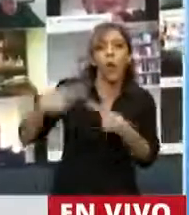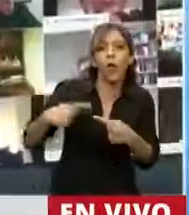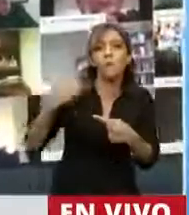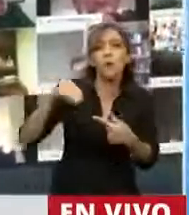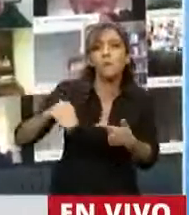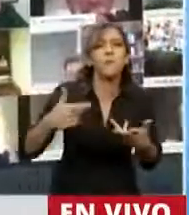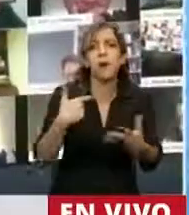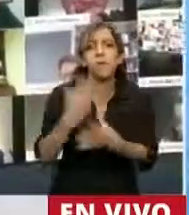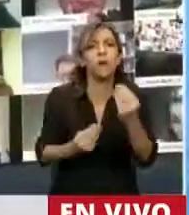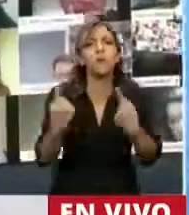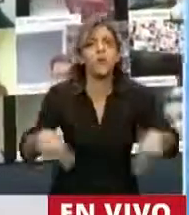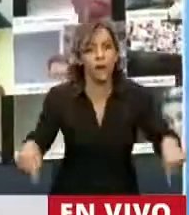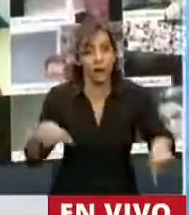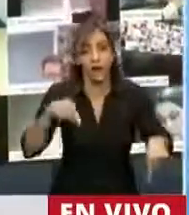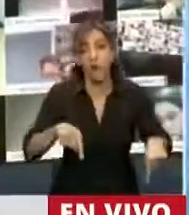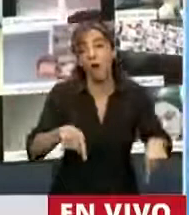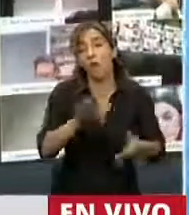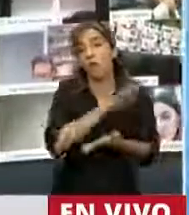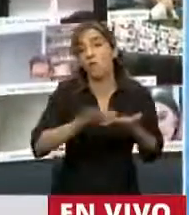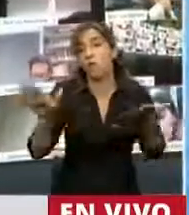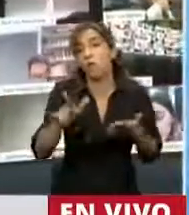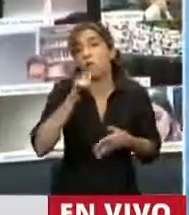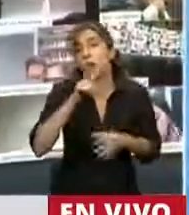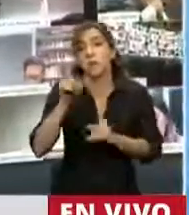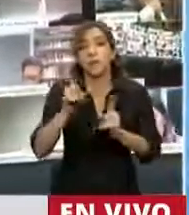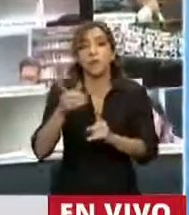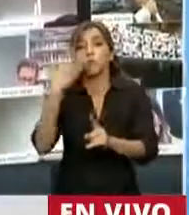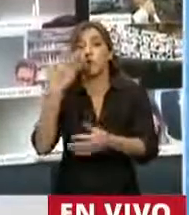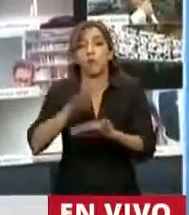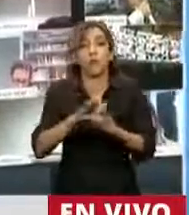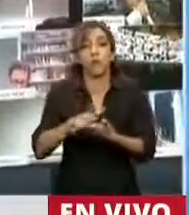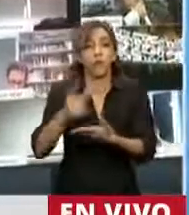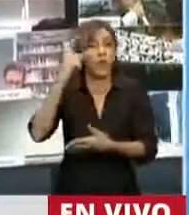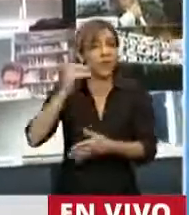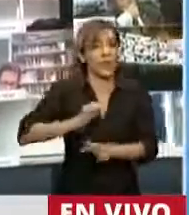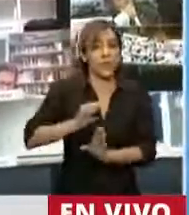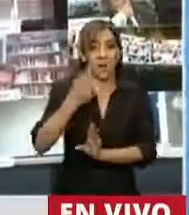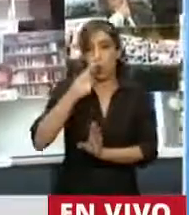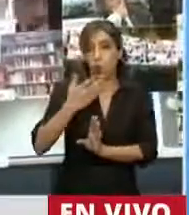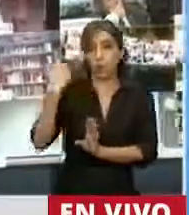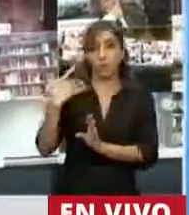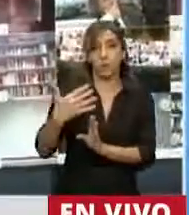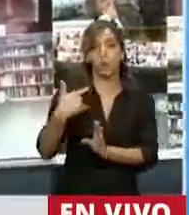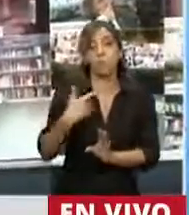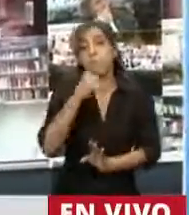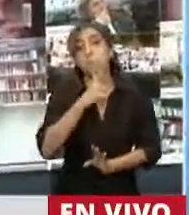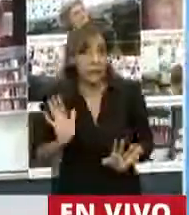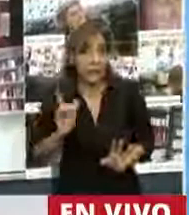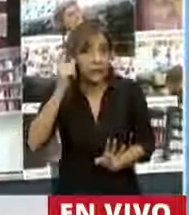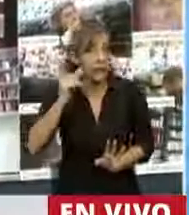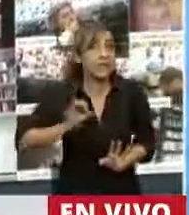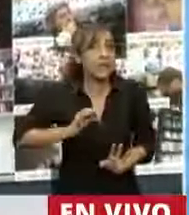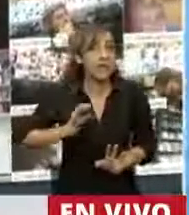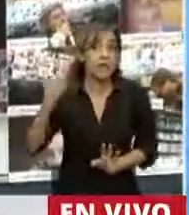aparece un nuevo diagnóstico, que es el de la década perdida, los últimos 10 años. La Argentina tendría hace 10 años un problema